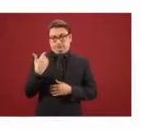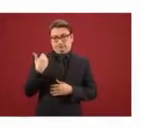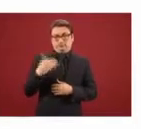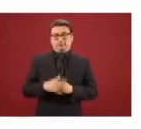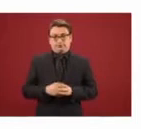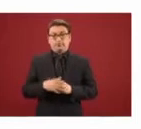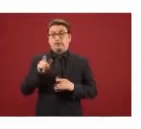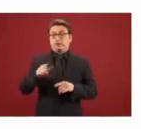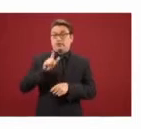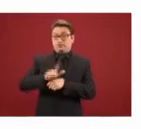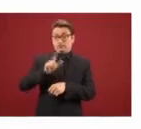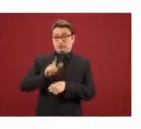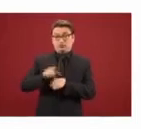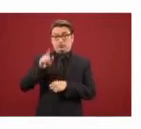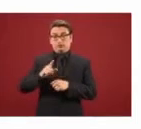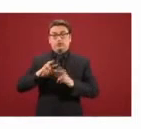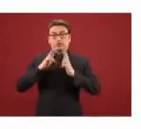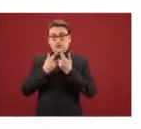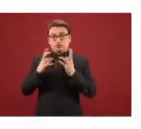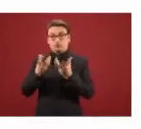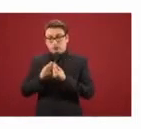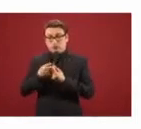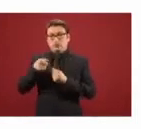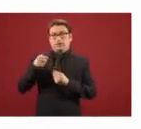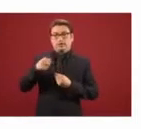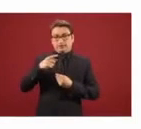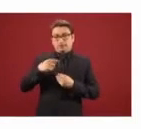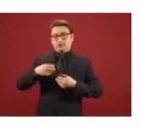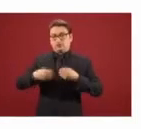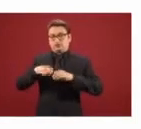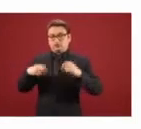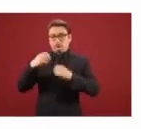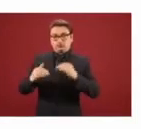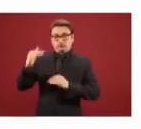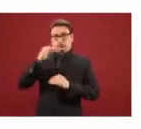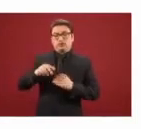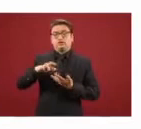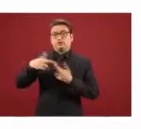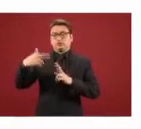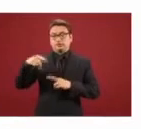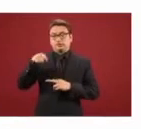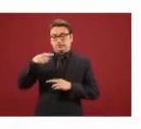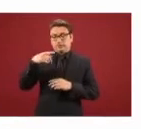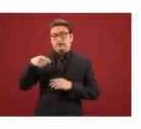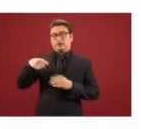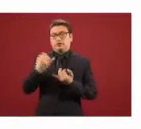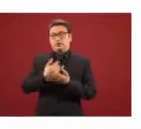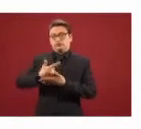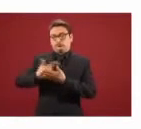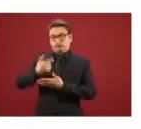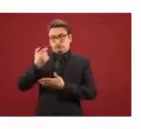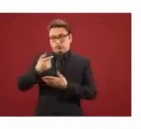ya tuvimos la primera reunión de trabajo con los ministros designados de Relaciones Exteriores y de Finanzas, así como con la